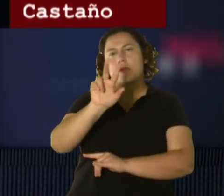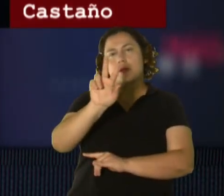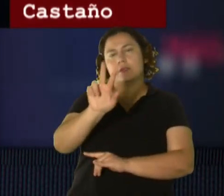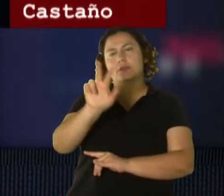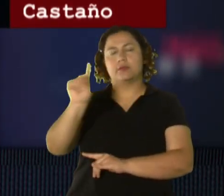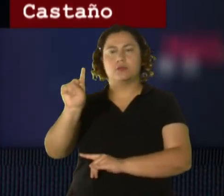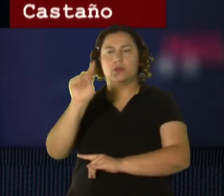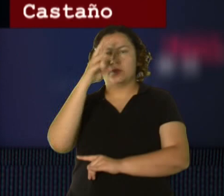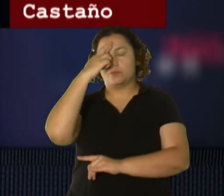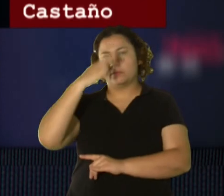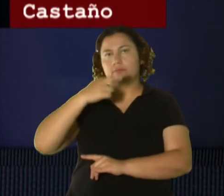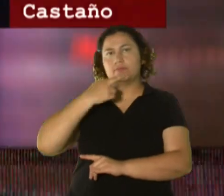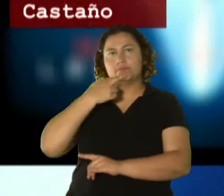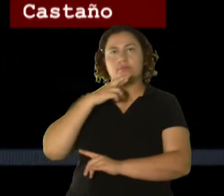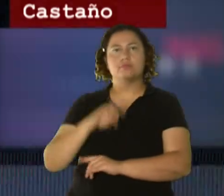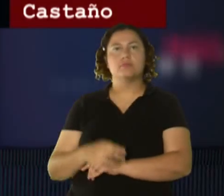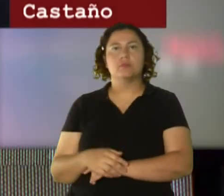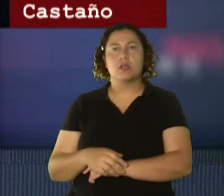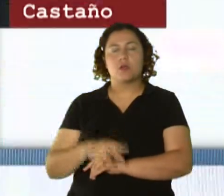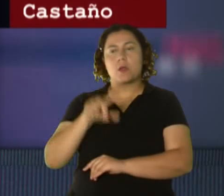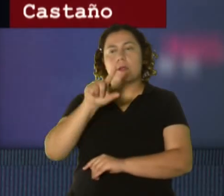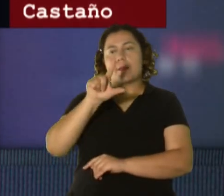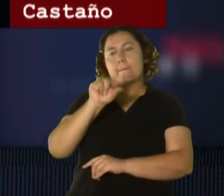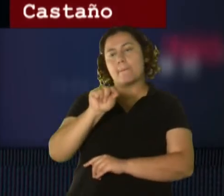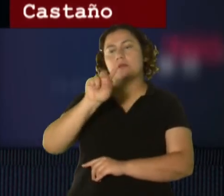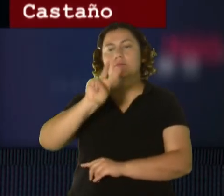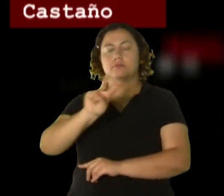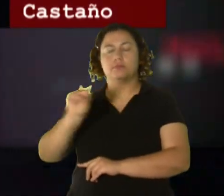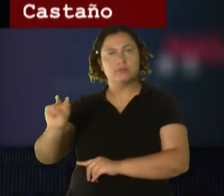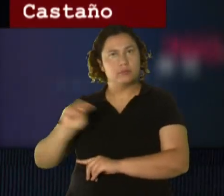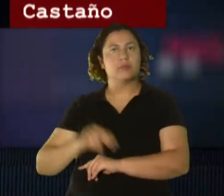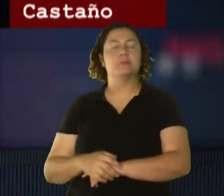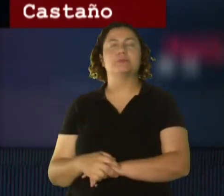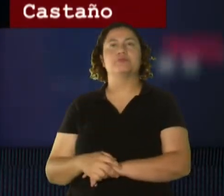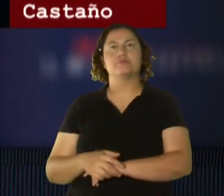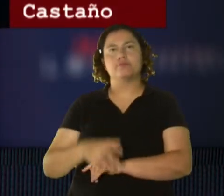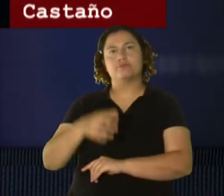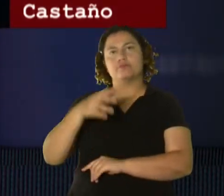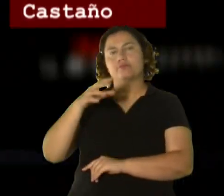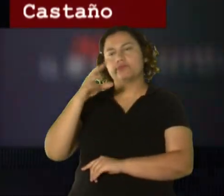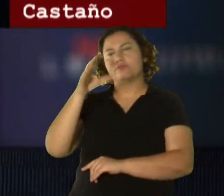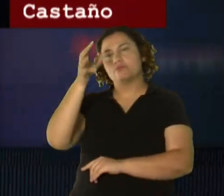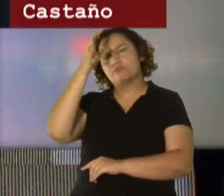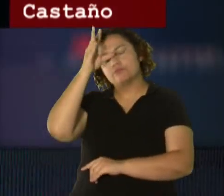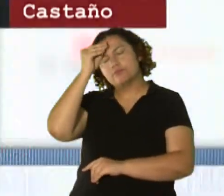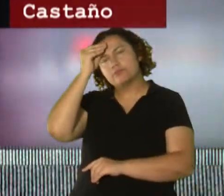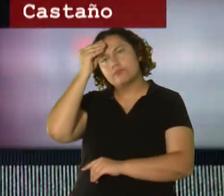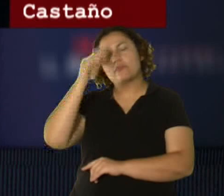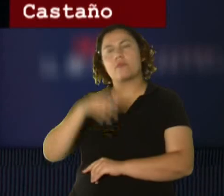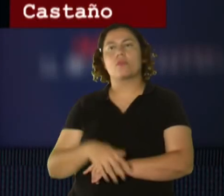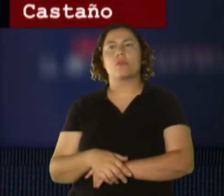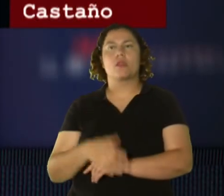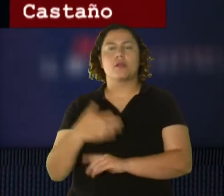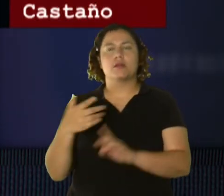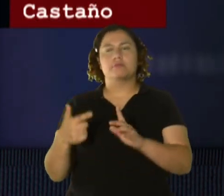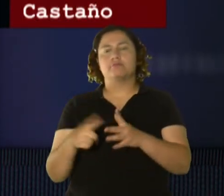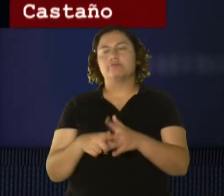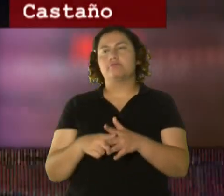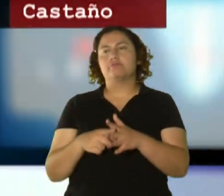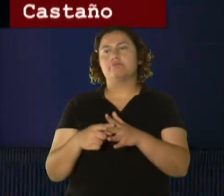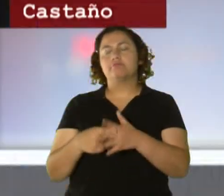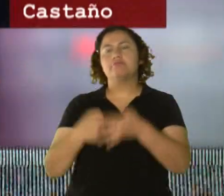de ese año. Este muchacho era un exponente iniciándose en lo que es la música